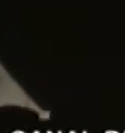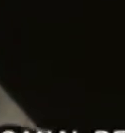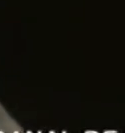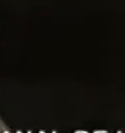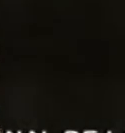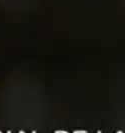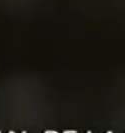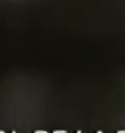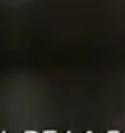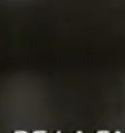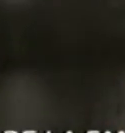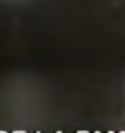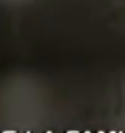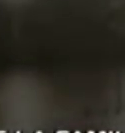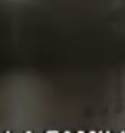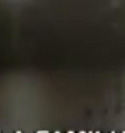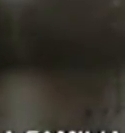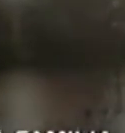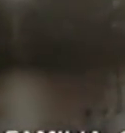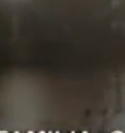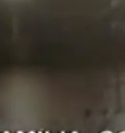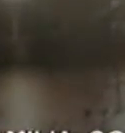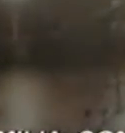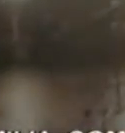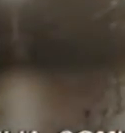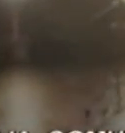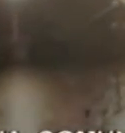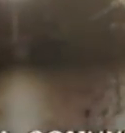una larga, larga espera